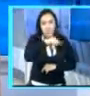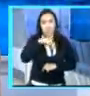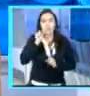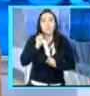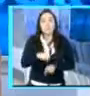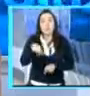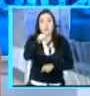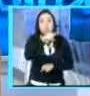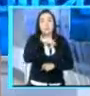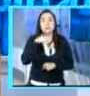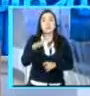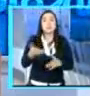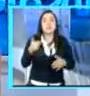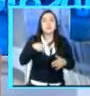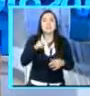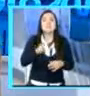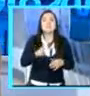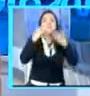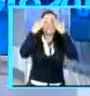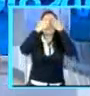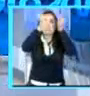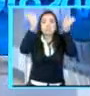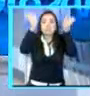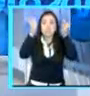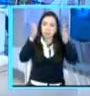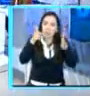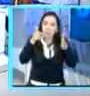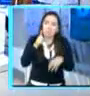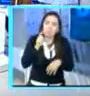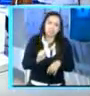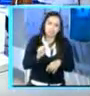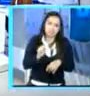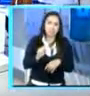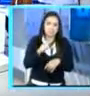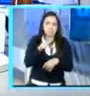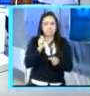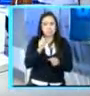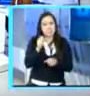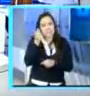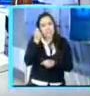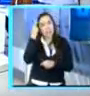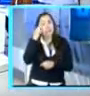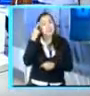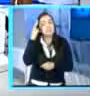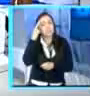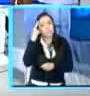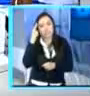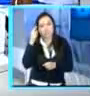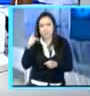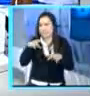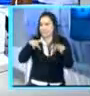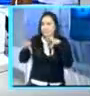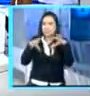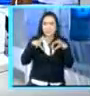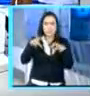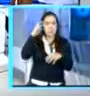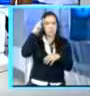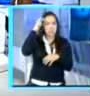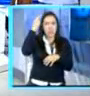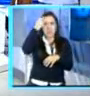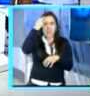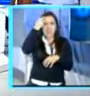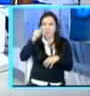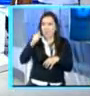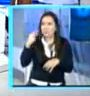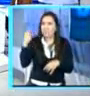Y la comunidad internacional está lista para apoyar. Son buenas noticias, ¿no, Anitza? Porque, bueno, entre todo este movimiento político que hemos estado viviendo en los